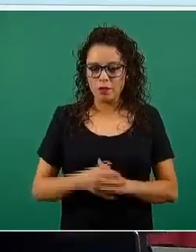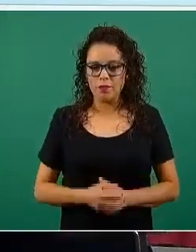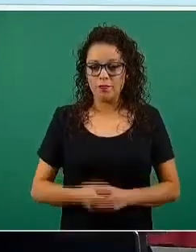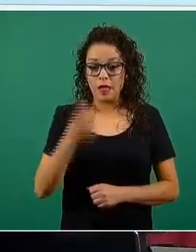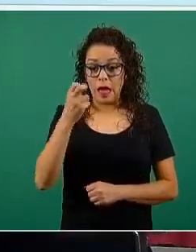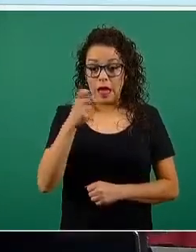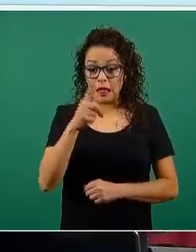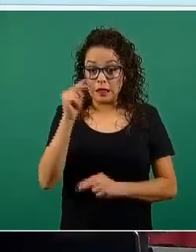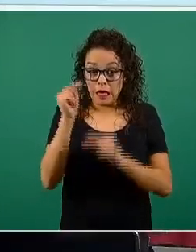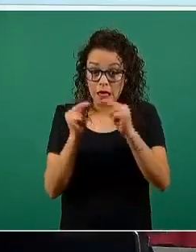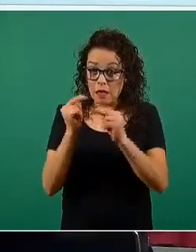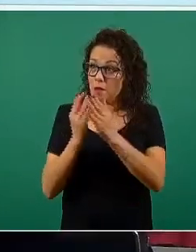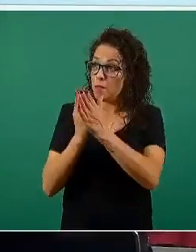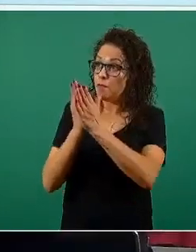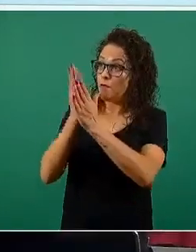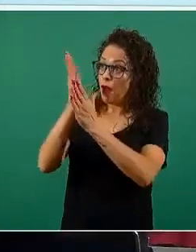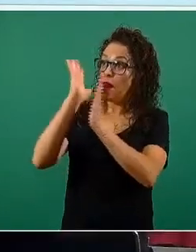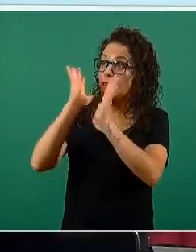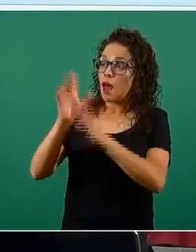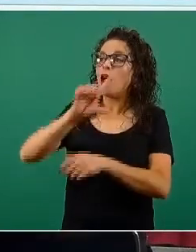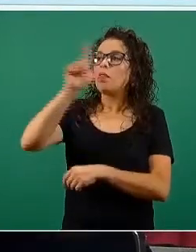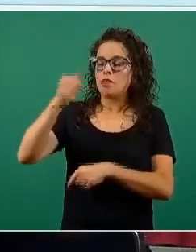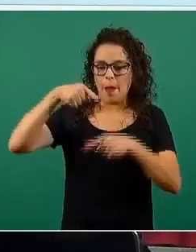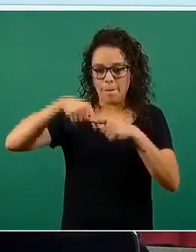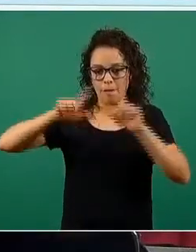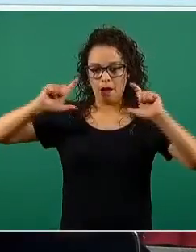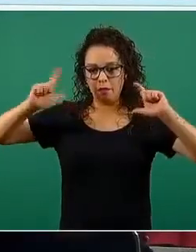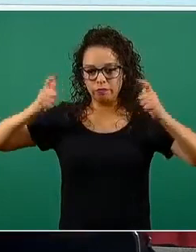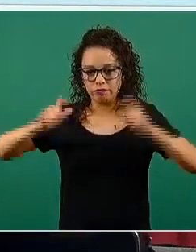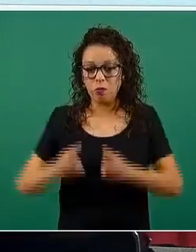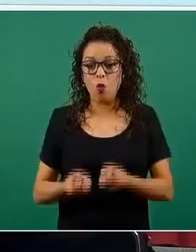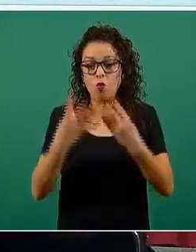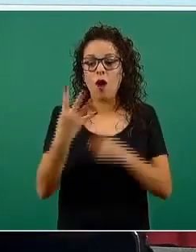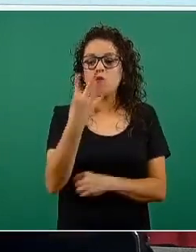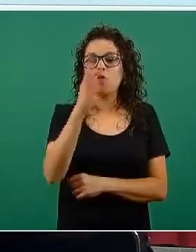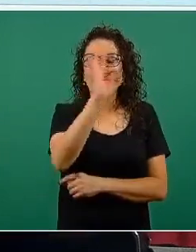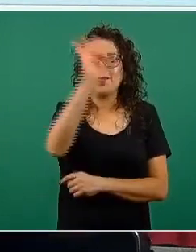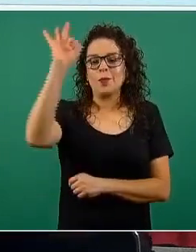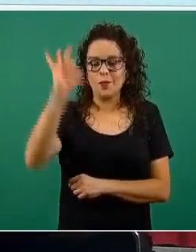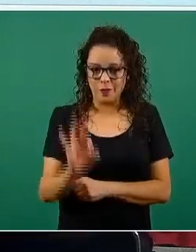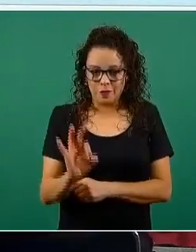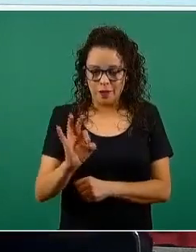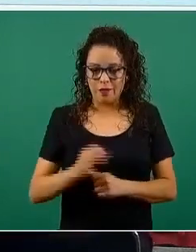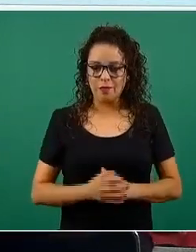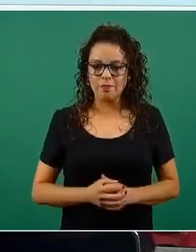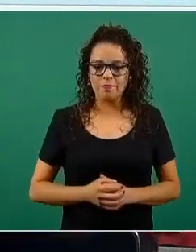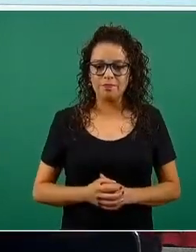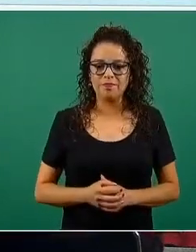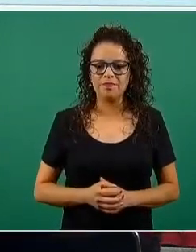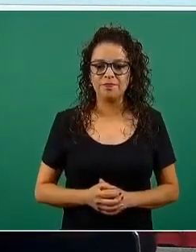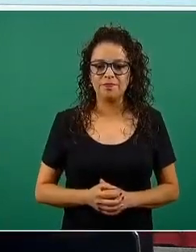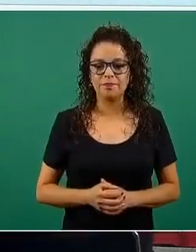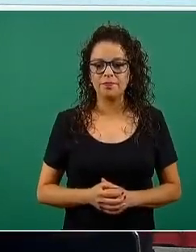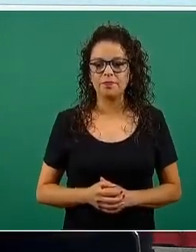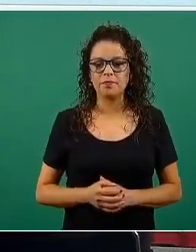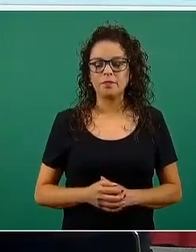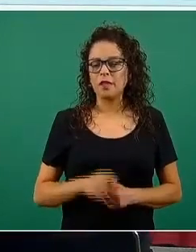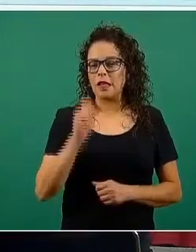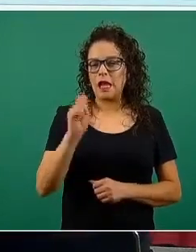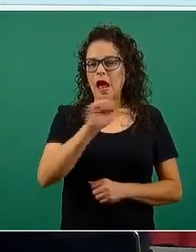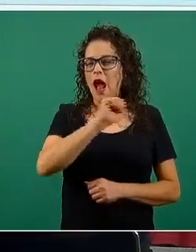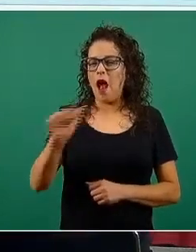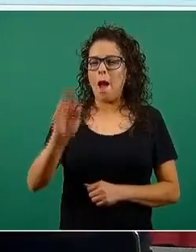ha ido descendiendo, tenemos este 4% y ya habíamos llegado a tener en los momentos bajos,